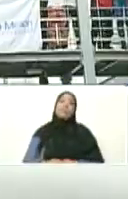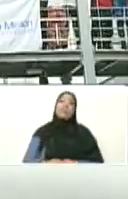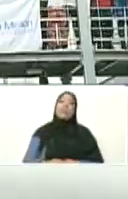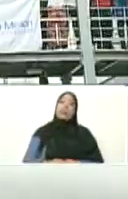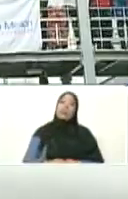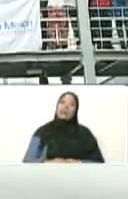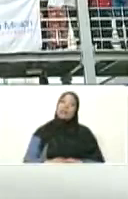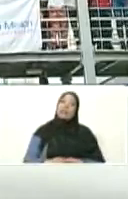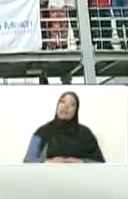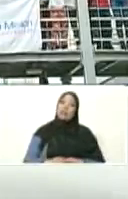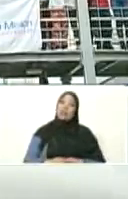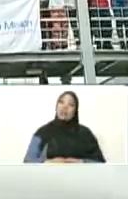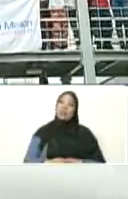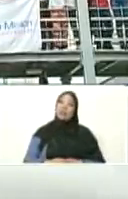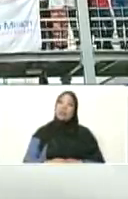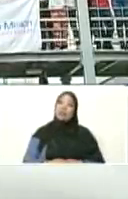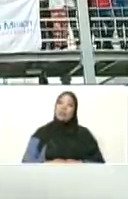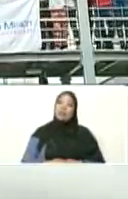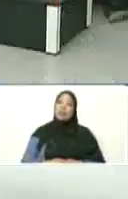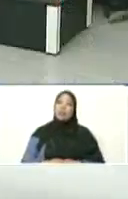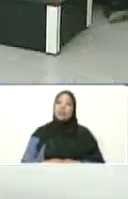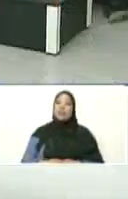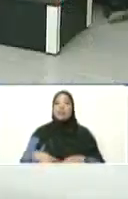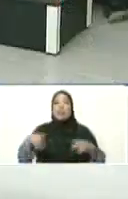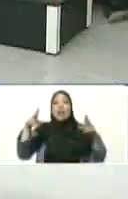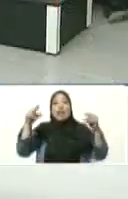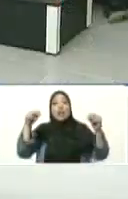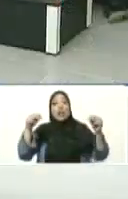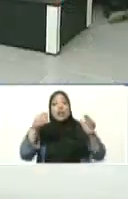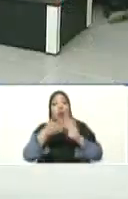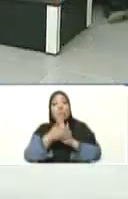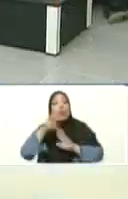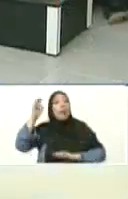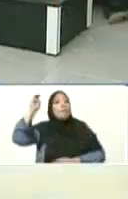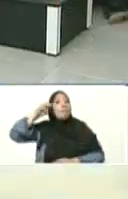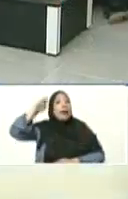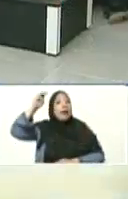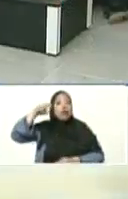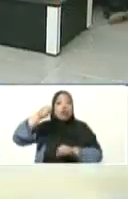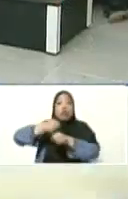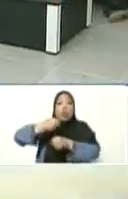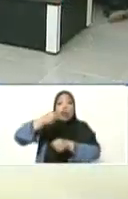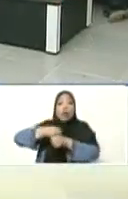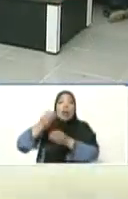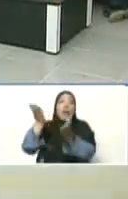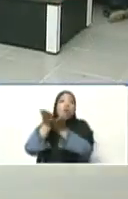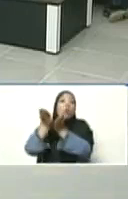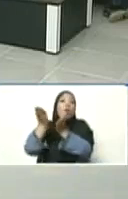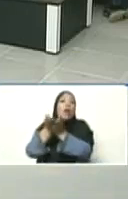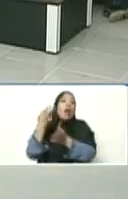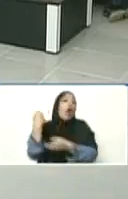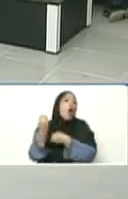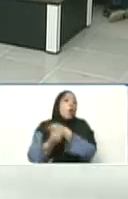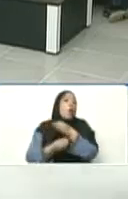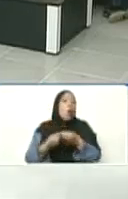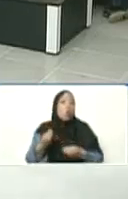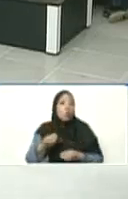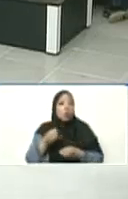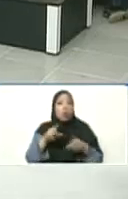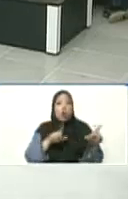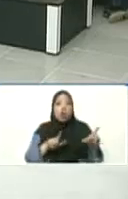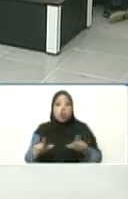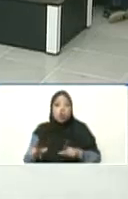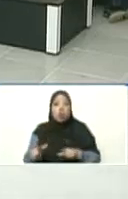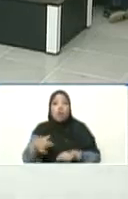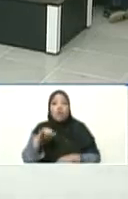Bueno, presidente, aquí estábamos hablando con la maestra sobre su trabajo, la escuela, cómo está la escuela, si tiene todos los